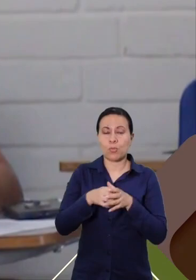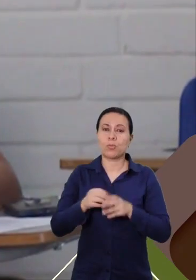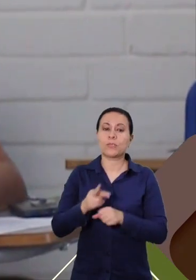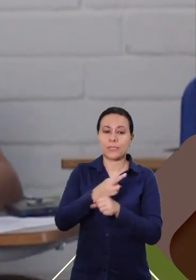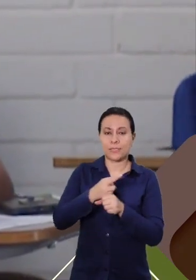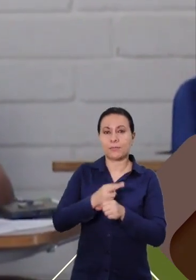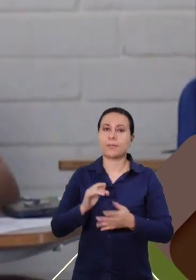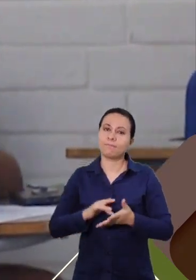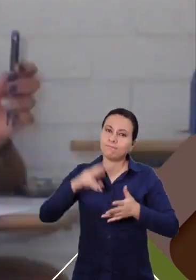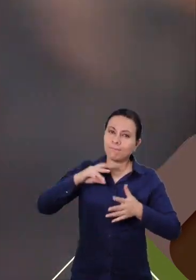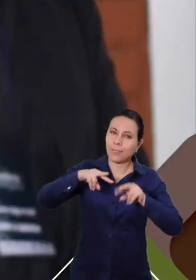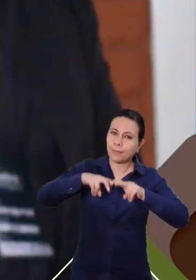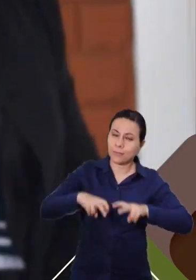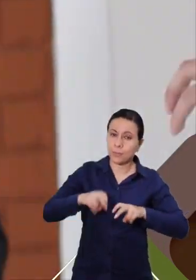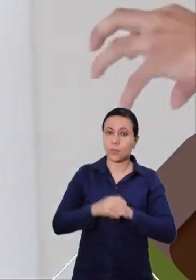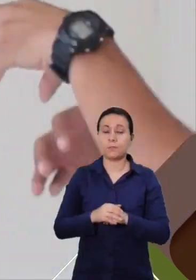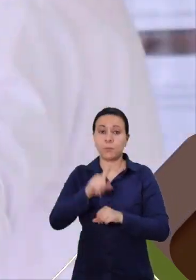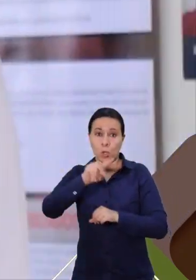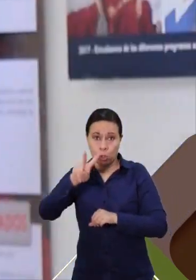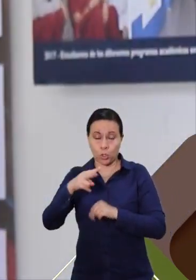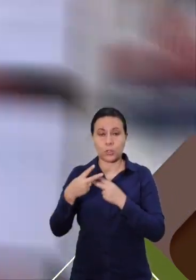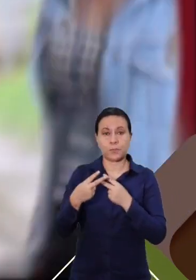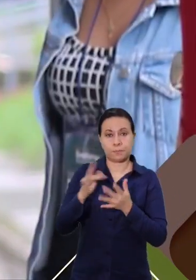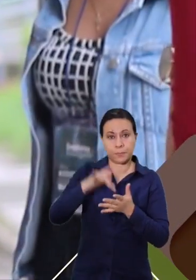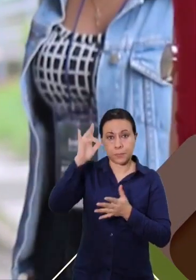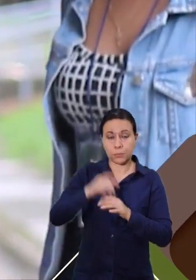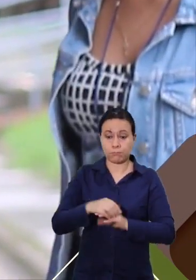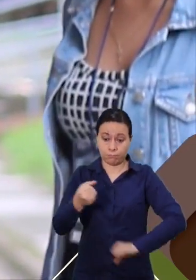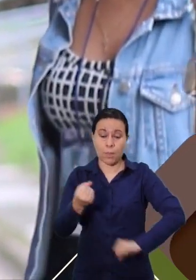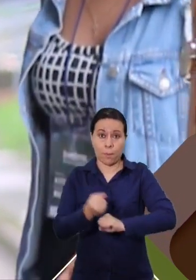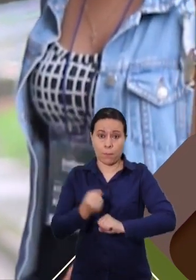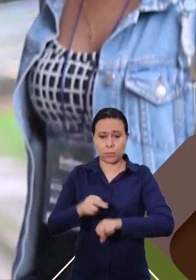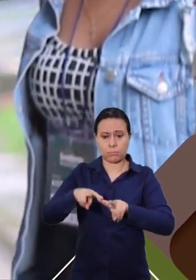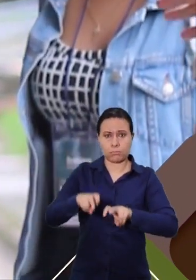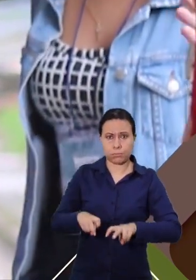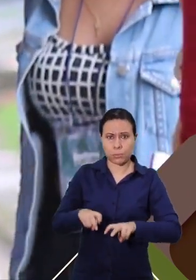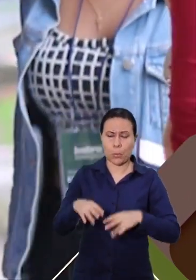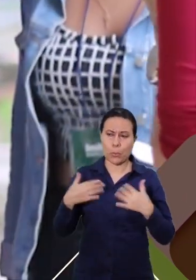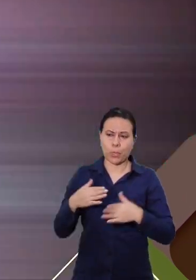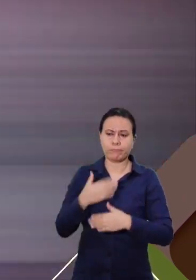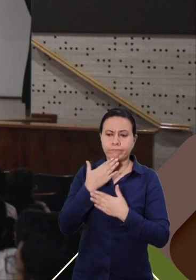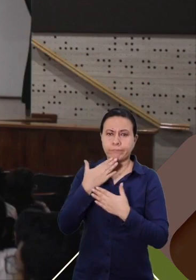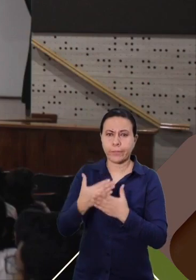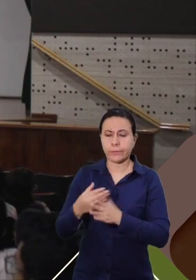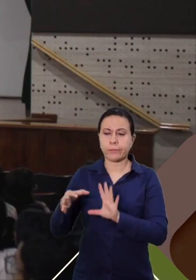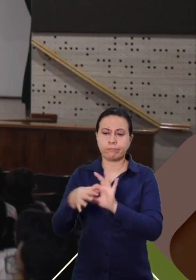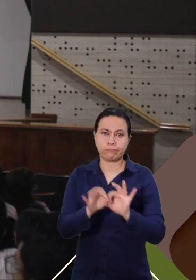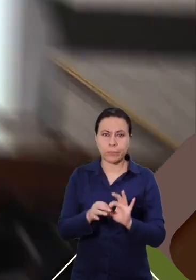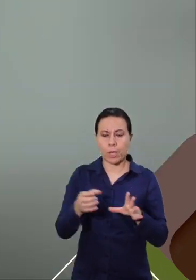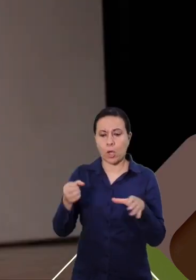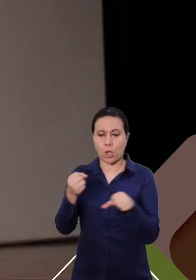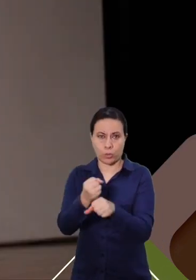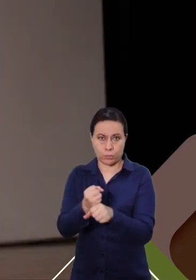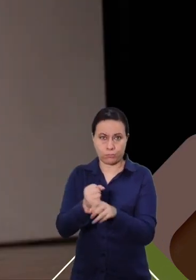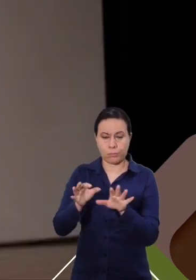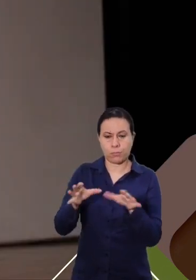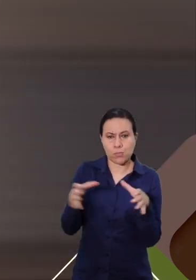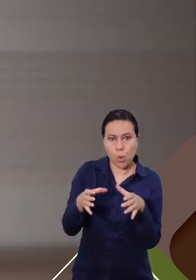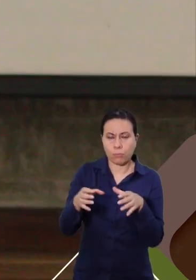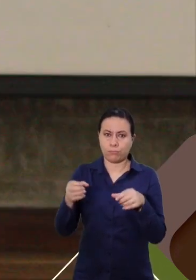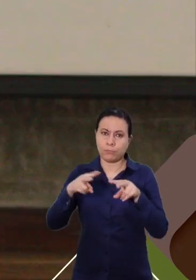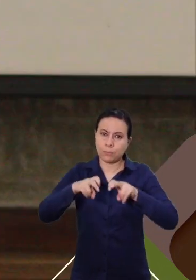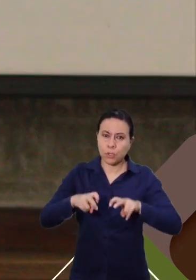Semilleros de Investigación. Igualmente, se mantuvo la formación en investigación, gracias a la articulación entre los grupos de investigación,